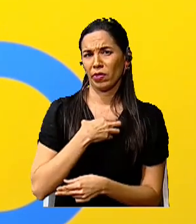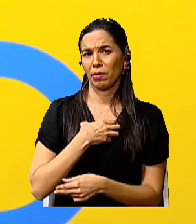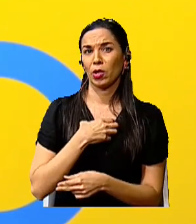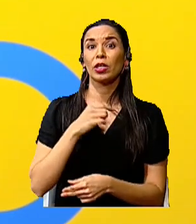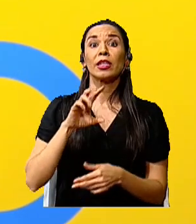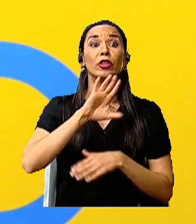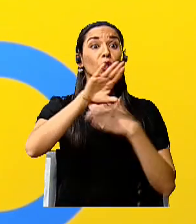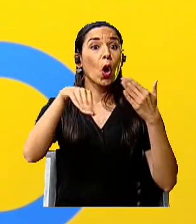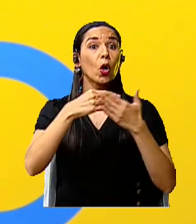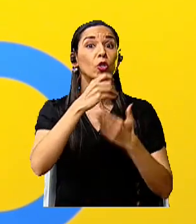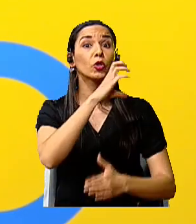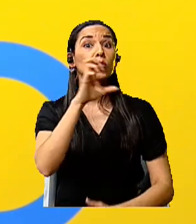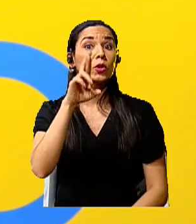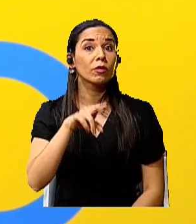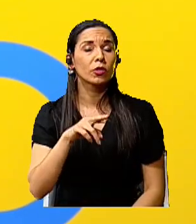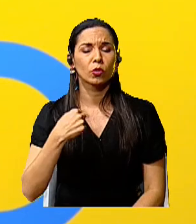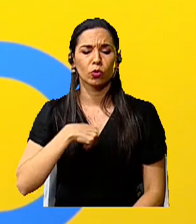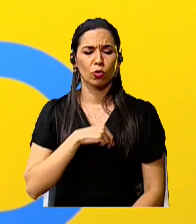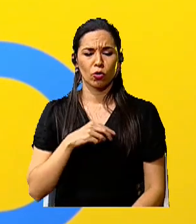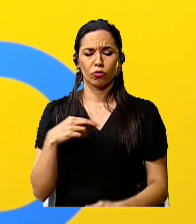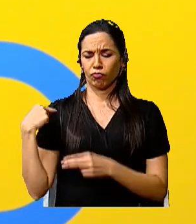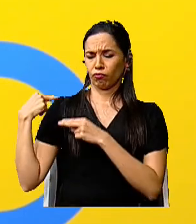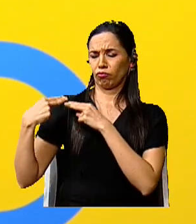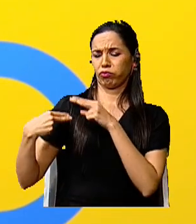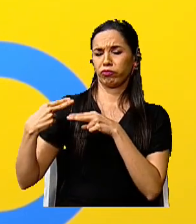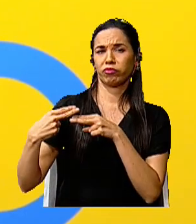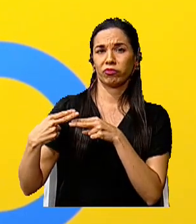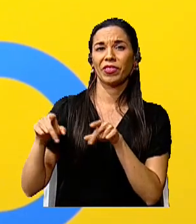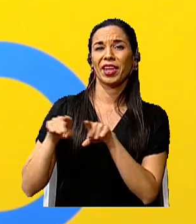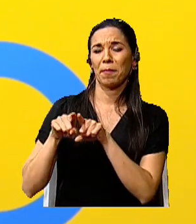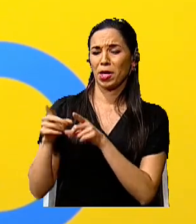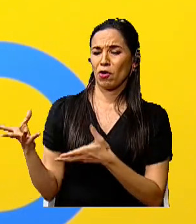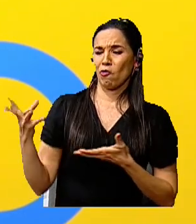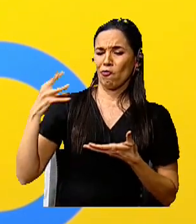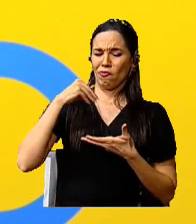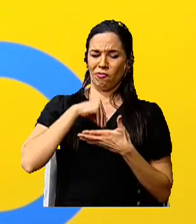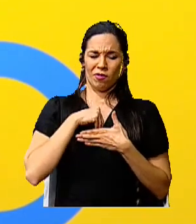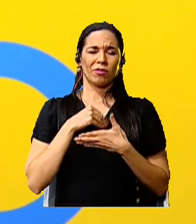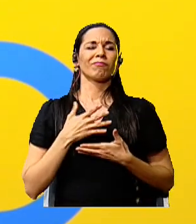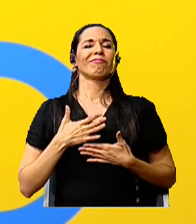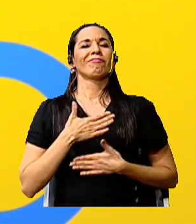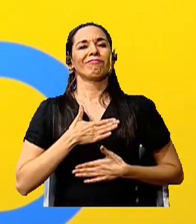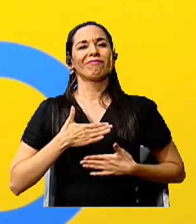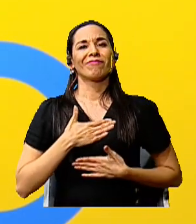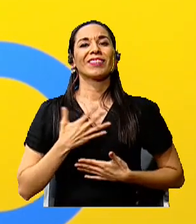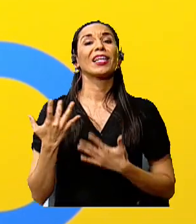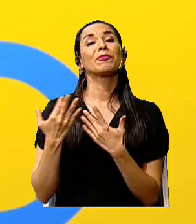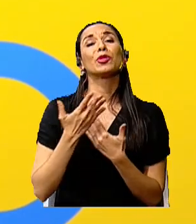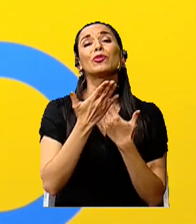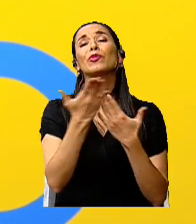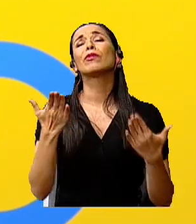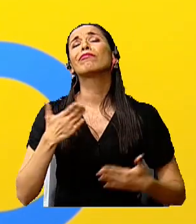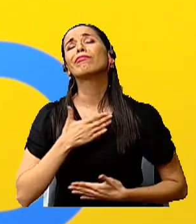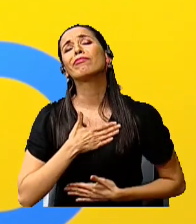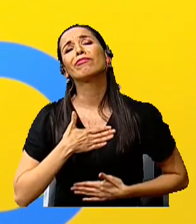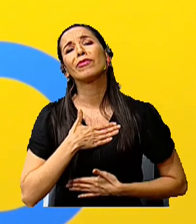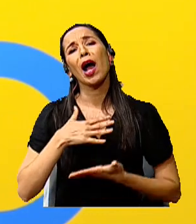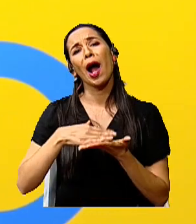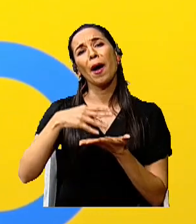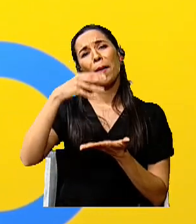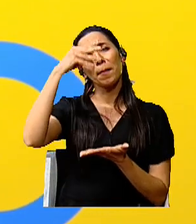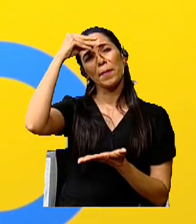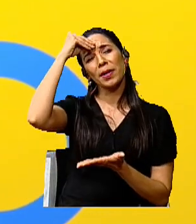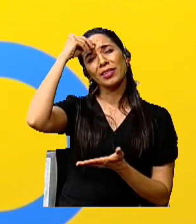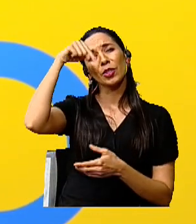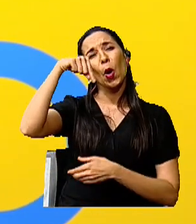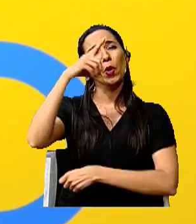Lo heredamos, pero también lo disfrutamos. Espero que hayan disfrutado mucho el aprendizaje del